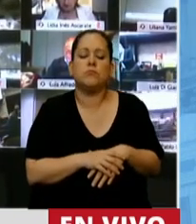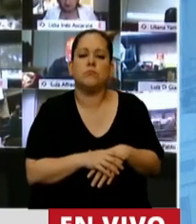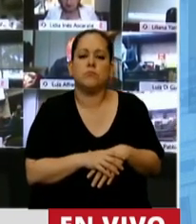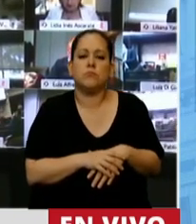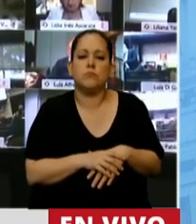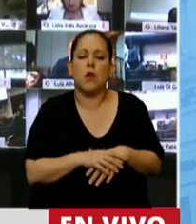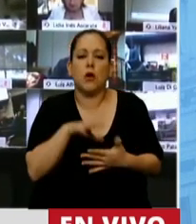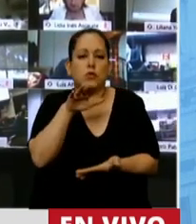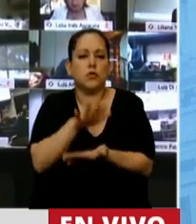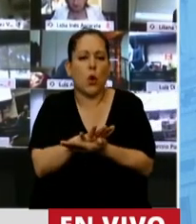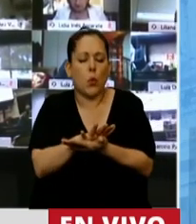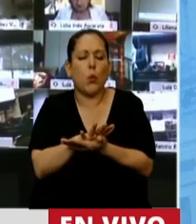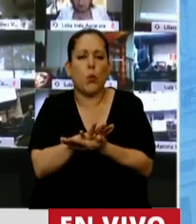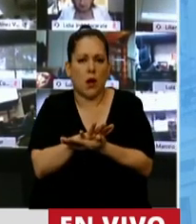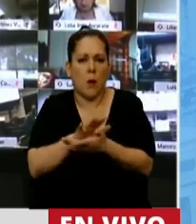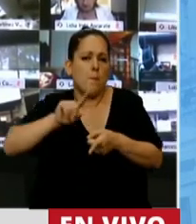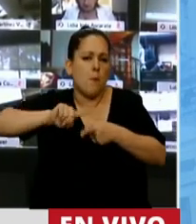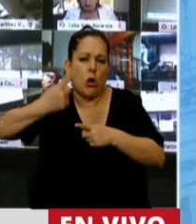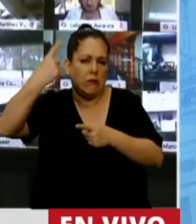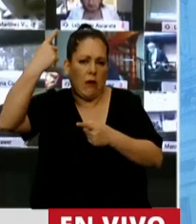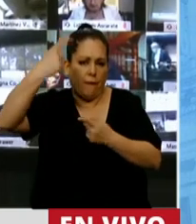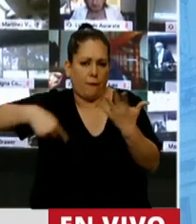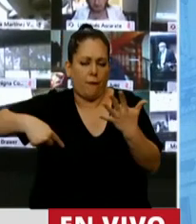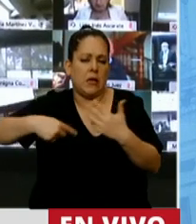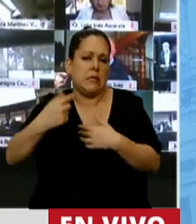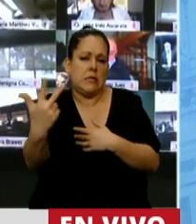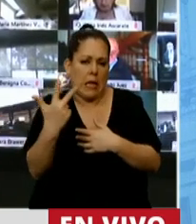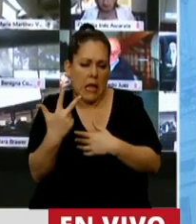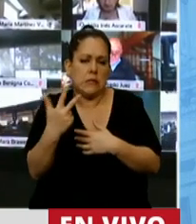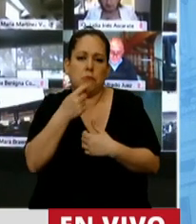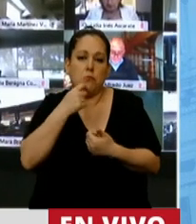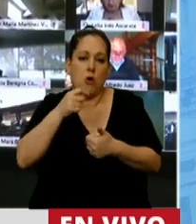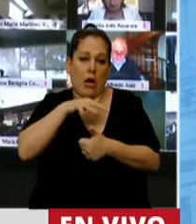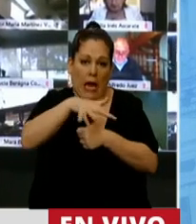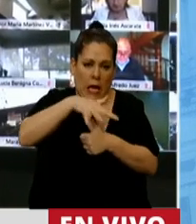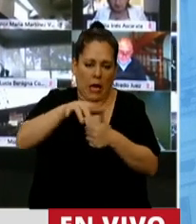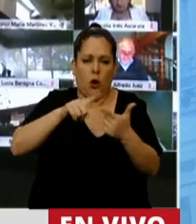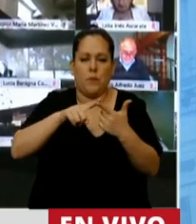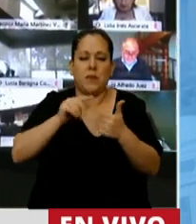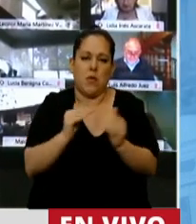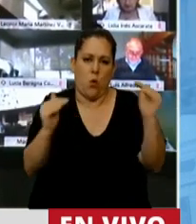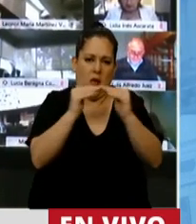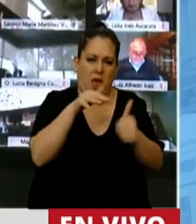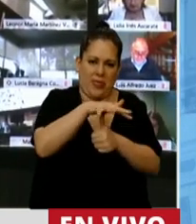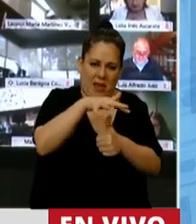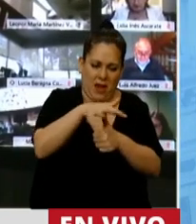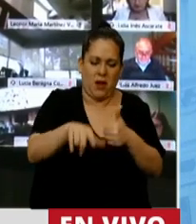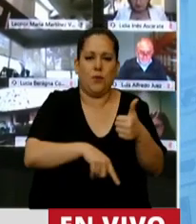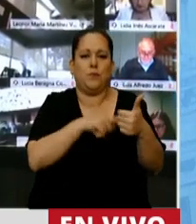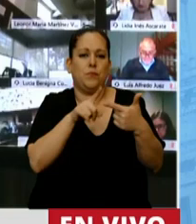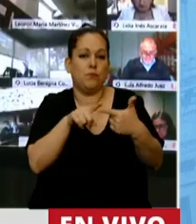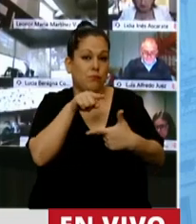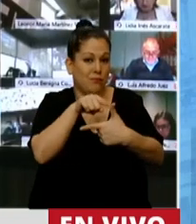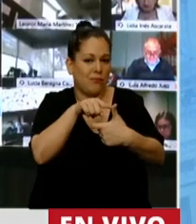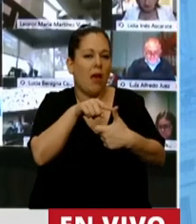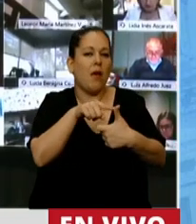Sobre políticas transversales, se nombraron 3, políticas de género, de igualdad de género, que tienen que